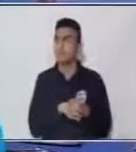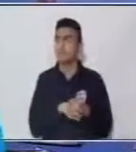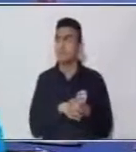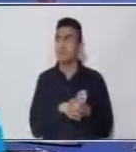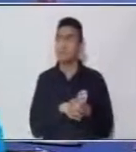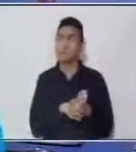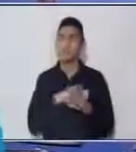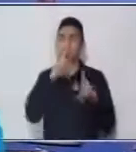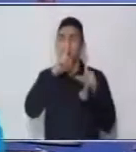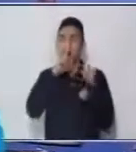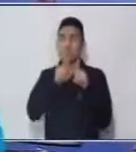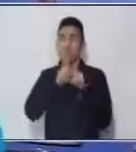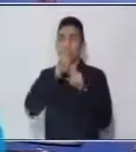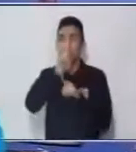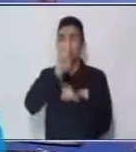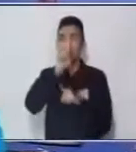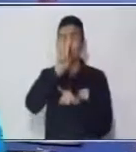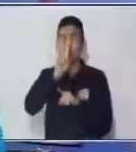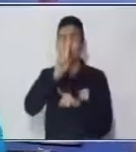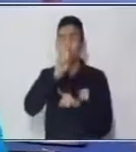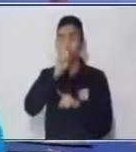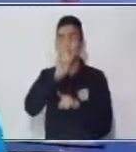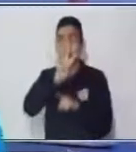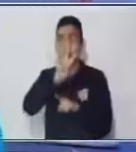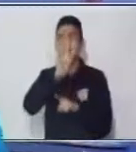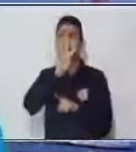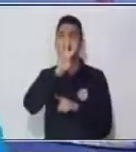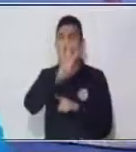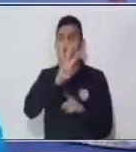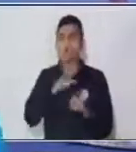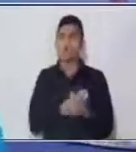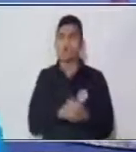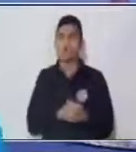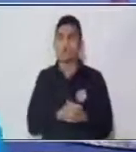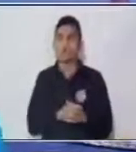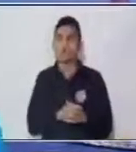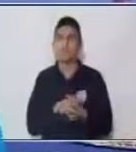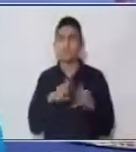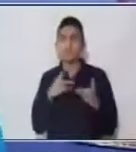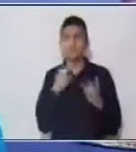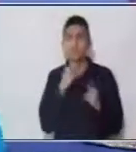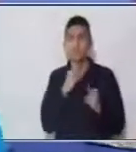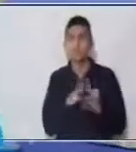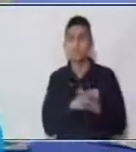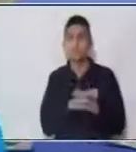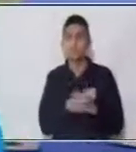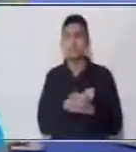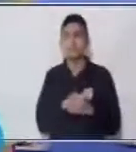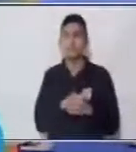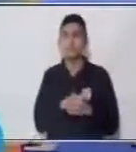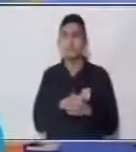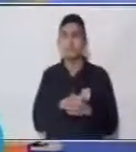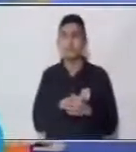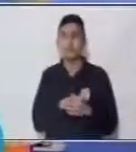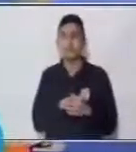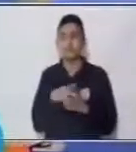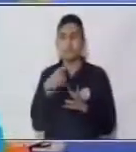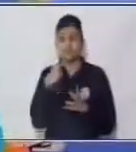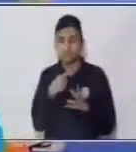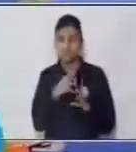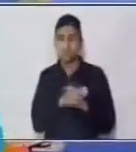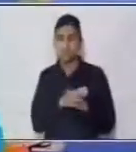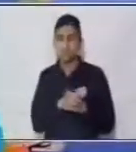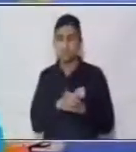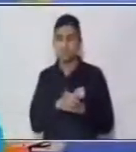Va Dice cuatro Uno, dos, tres Cuatro Decimos acá Dice